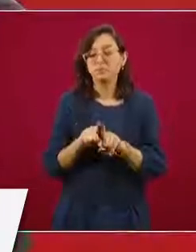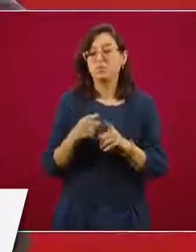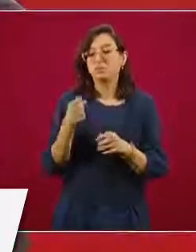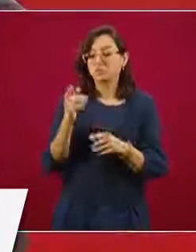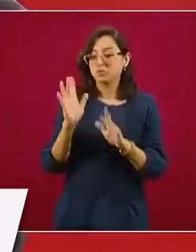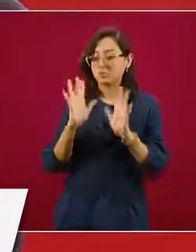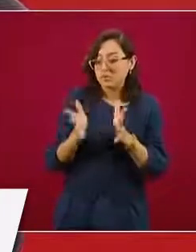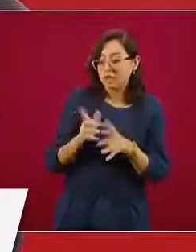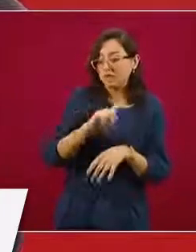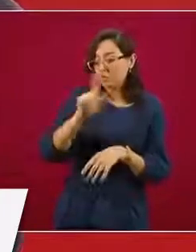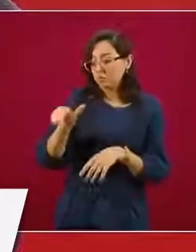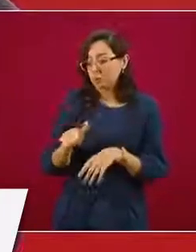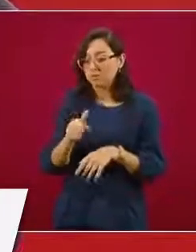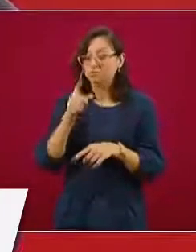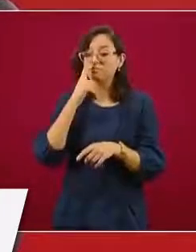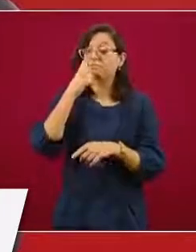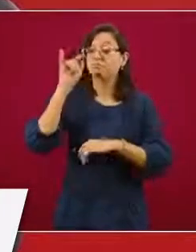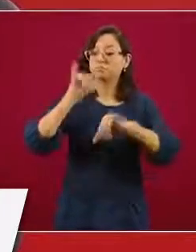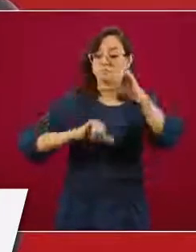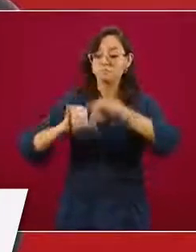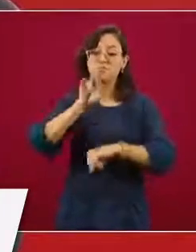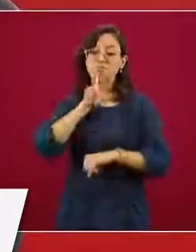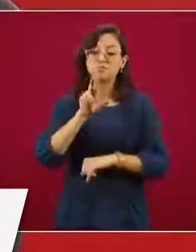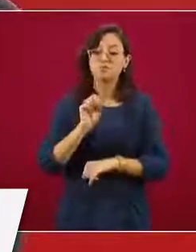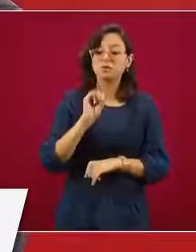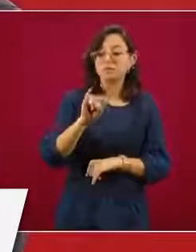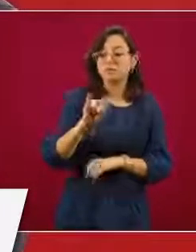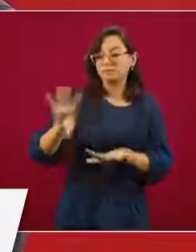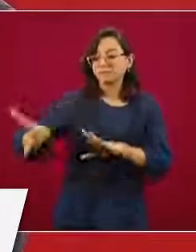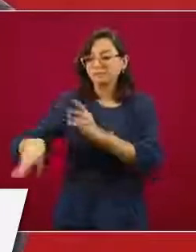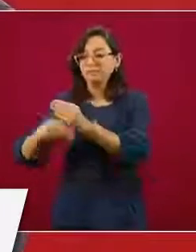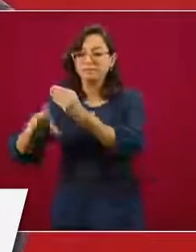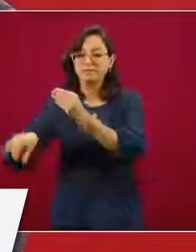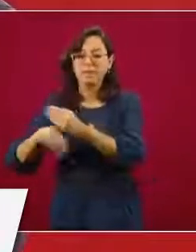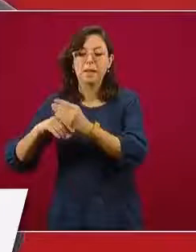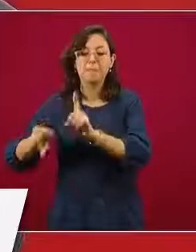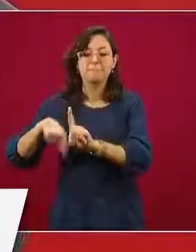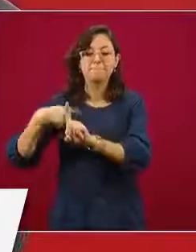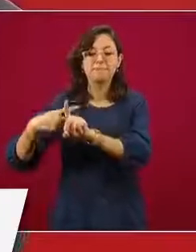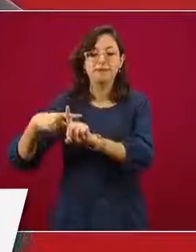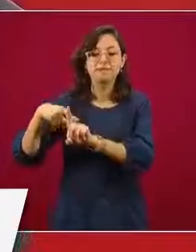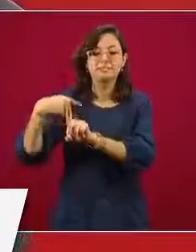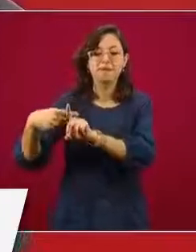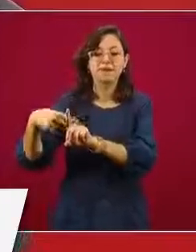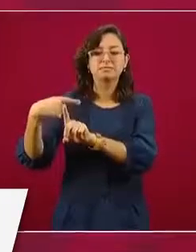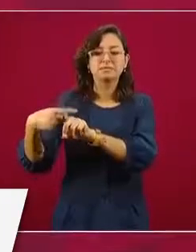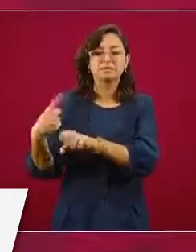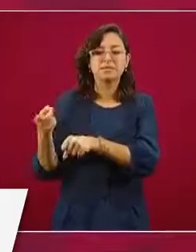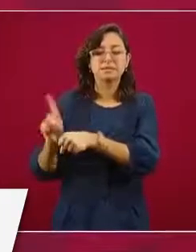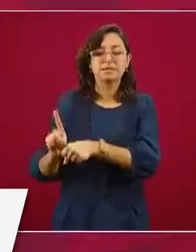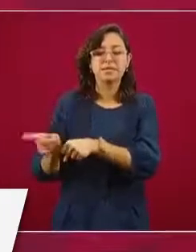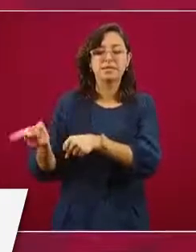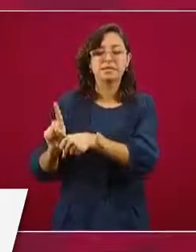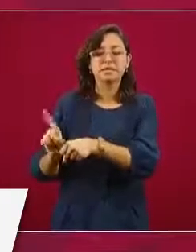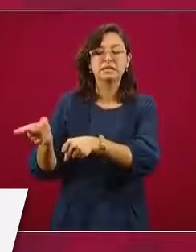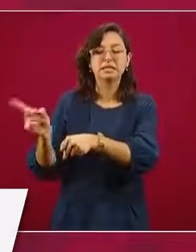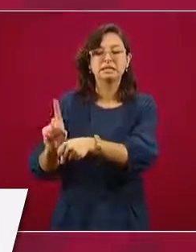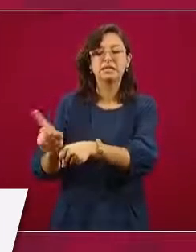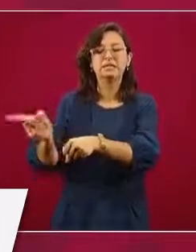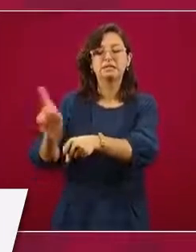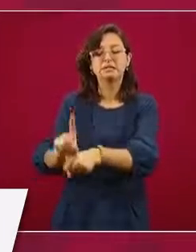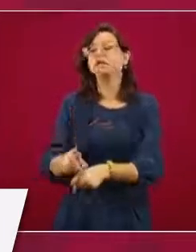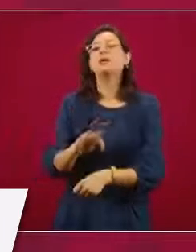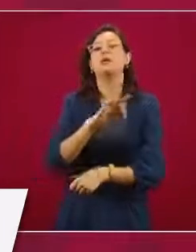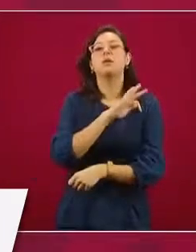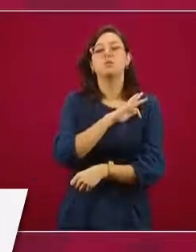se confirman. Entonces, si ponemos día por día el número de casos registrados, podemos ir viendo